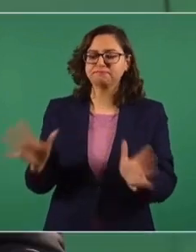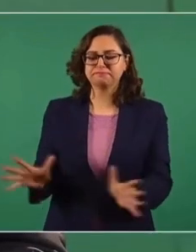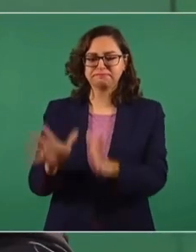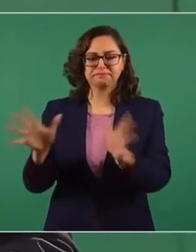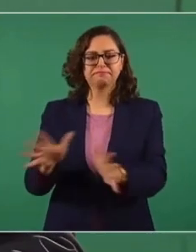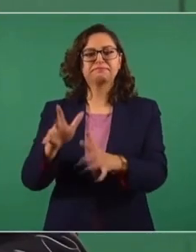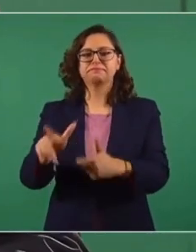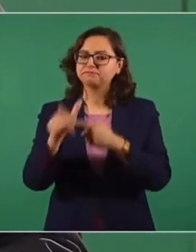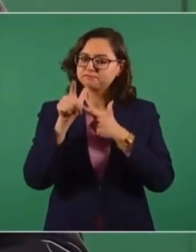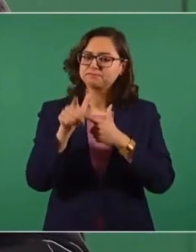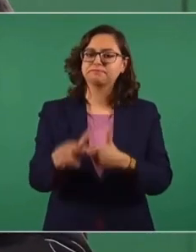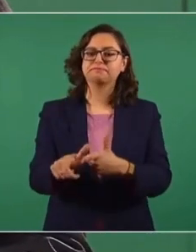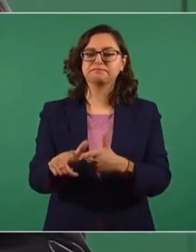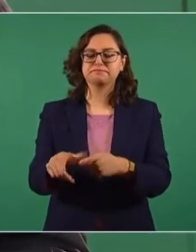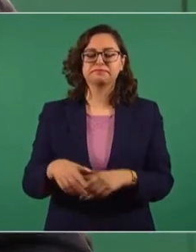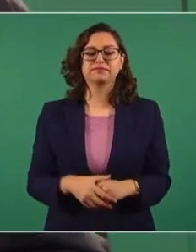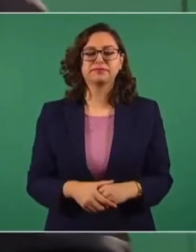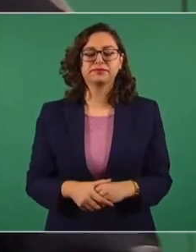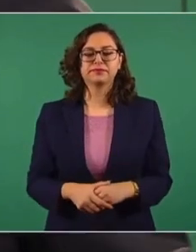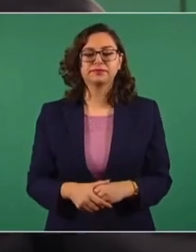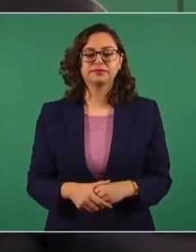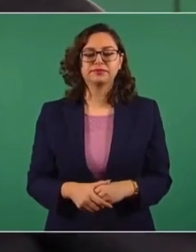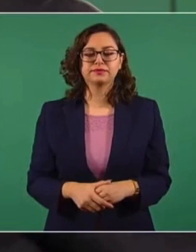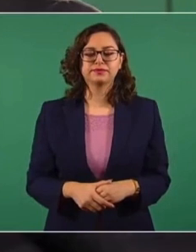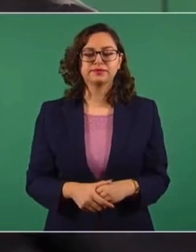ver con el deporte, lo estamos haciendo.